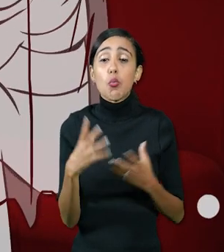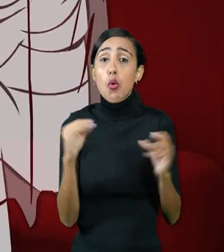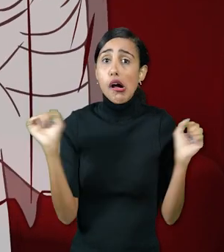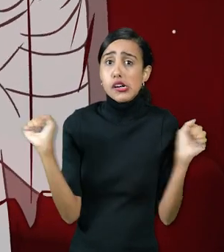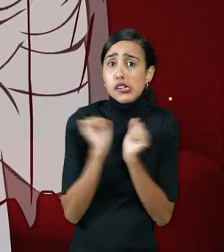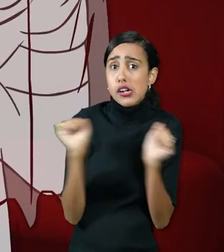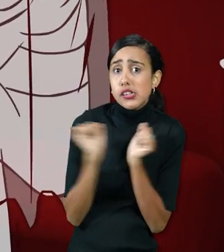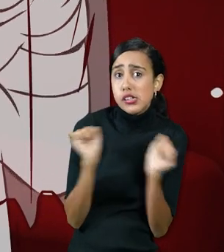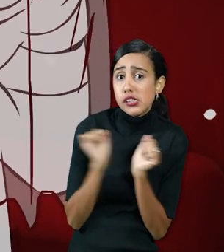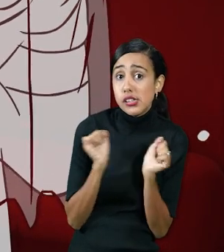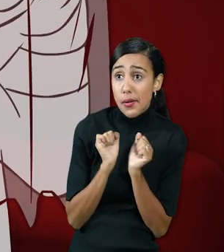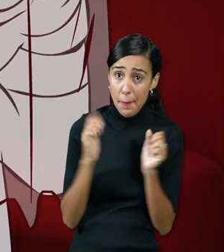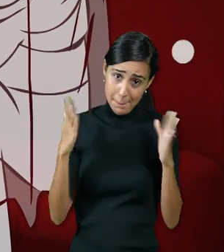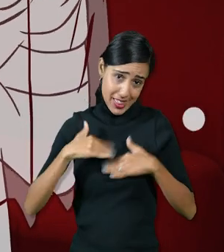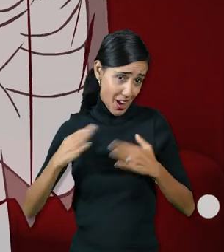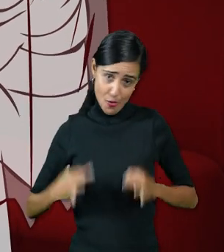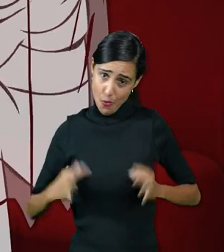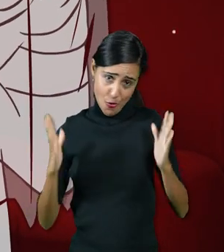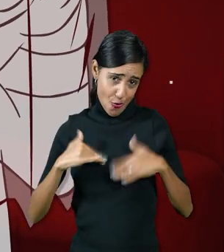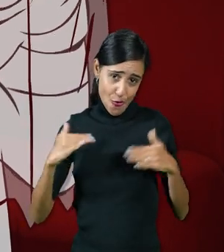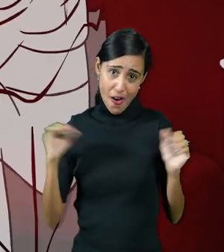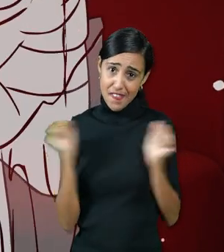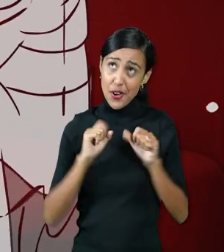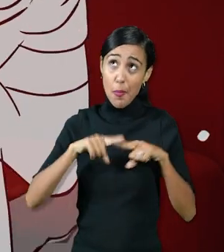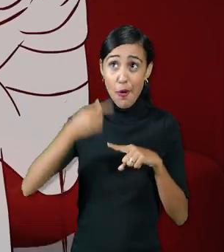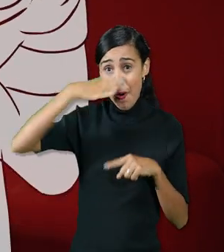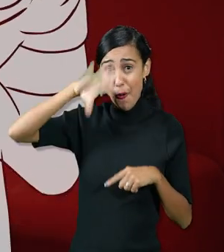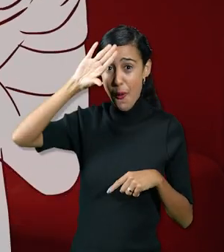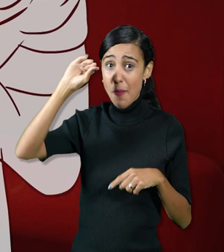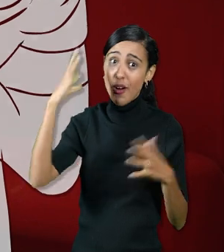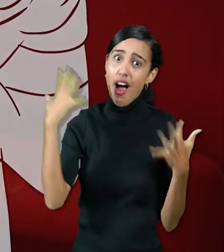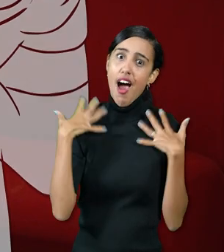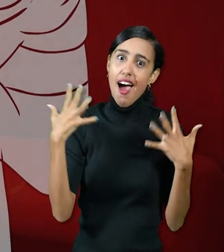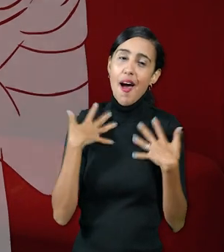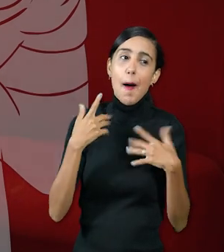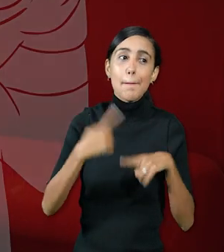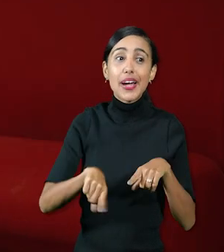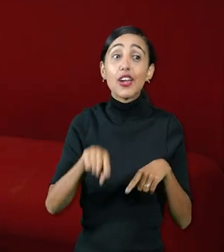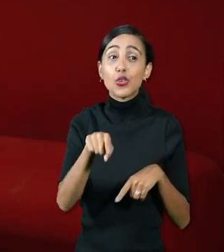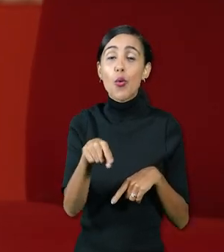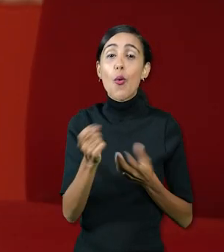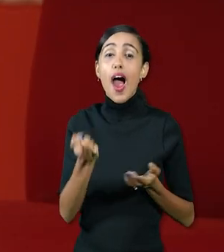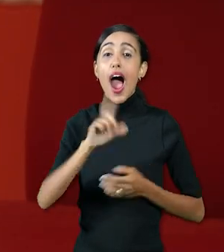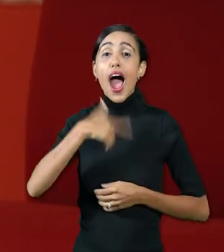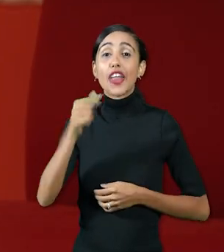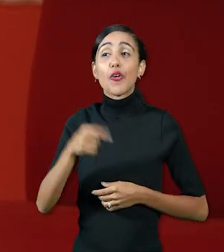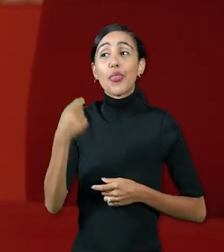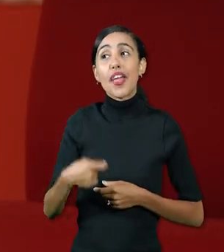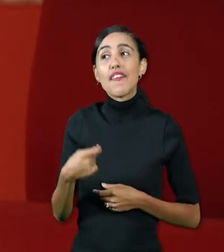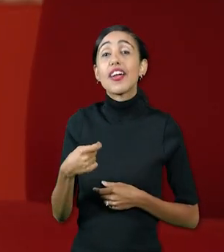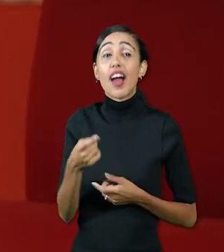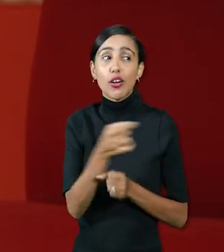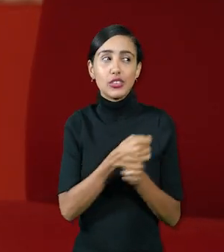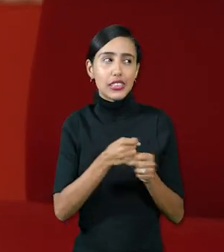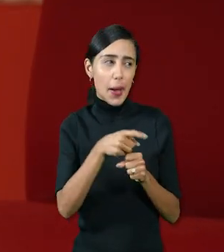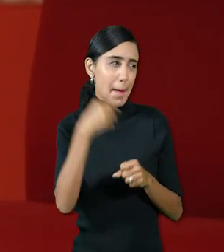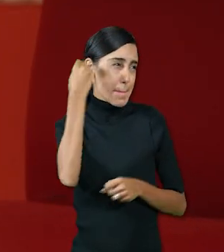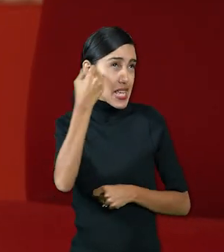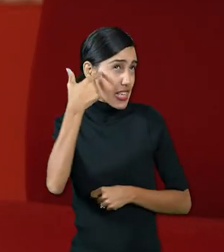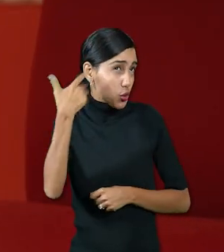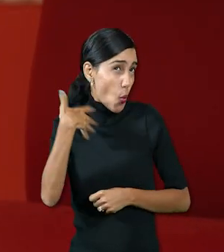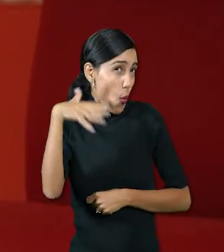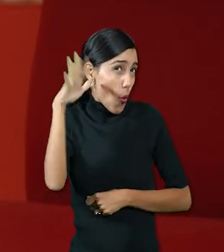frío y no hay frío ninguno porque estamos en Cuba y hace mucho calor entonces ¿qué tienes que hacer? se utiliza esta herramienta